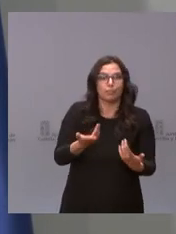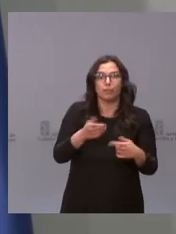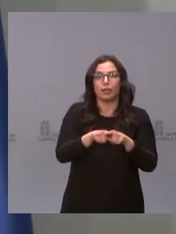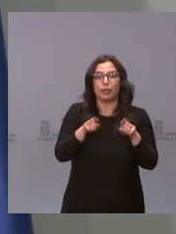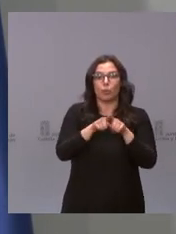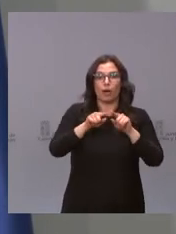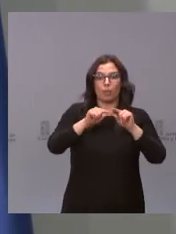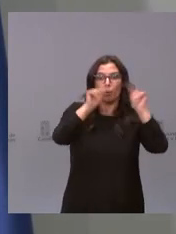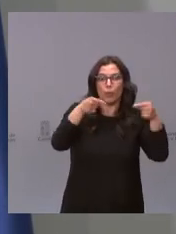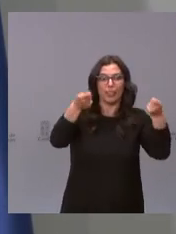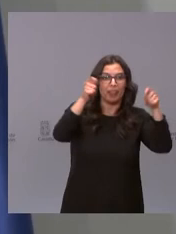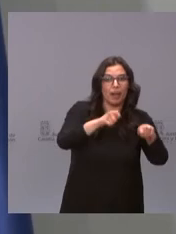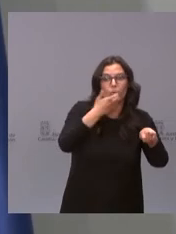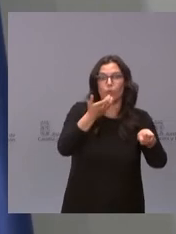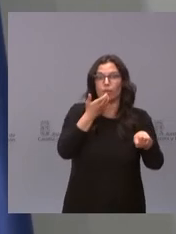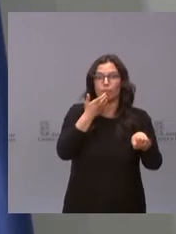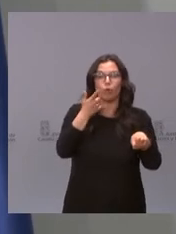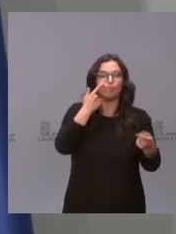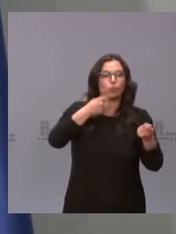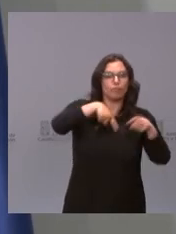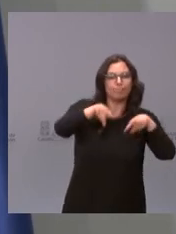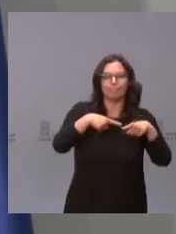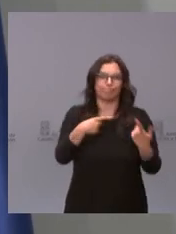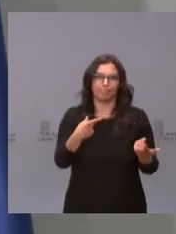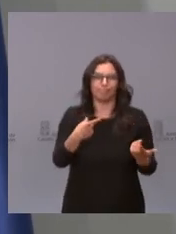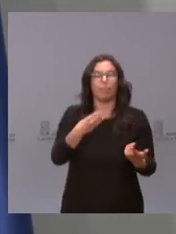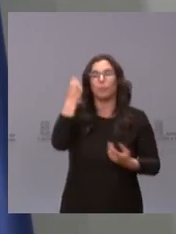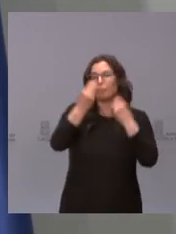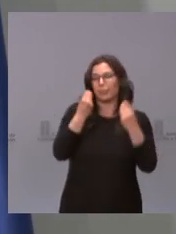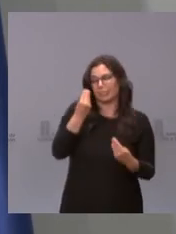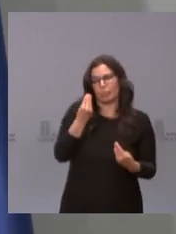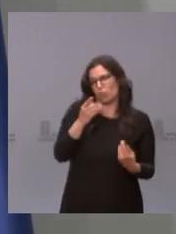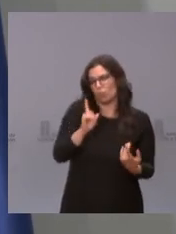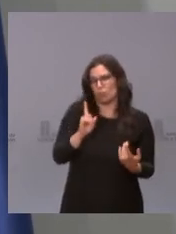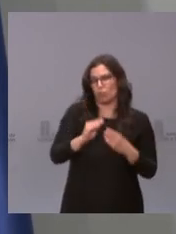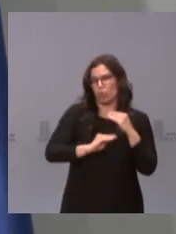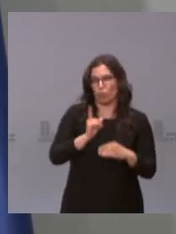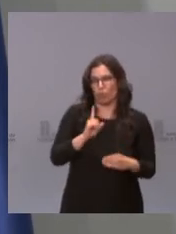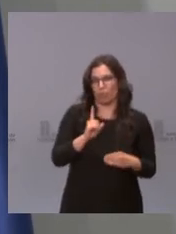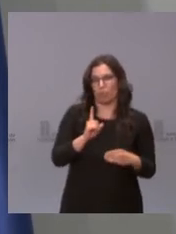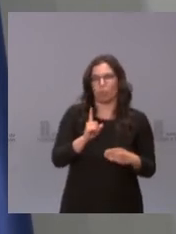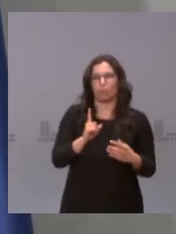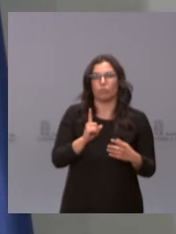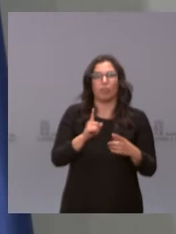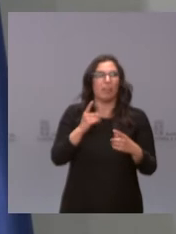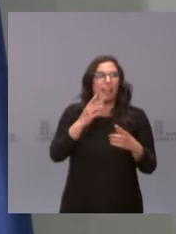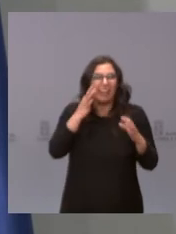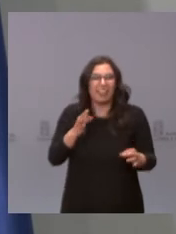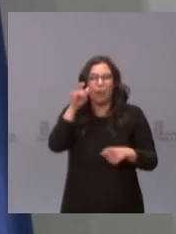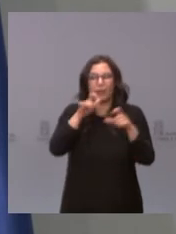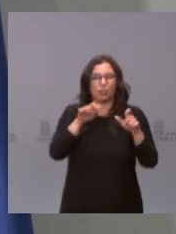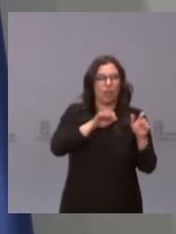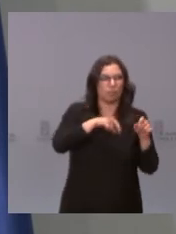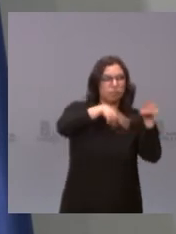provincial en cada municipio. En principio, no creemos que se vaya a producir un trasvase de población, porque las